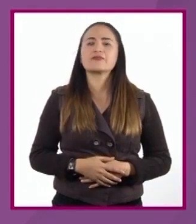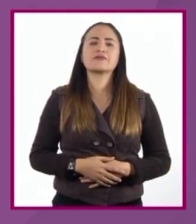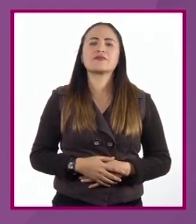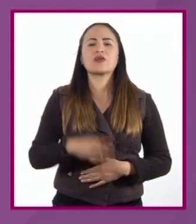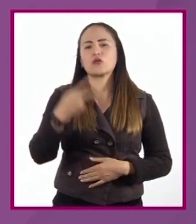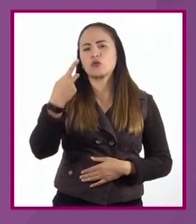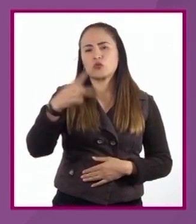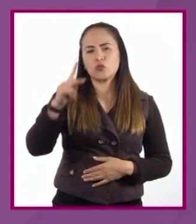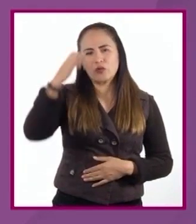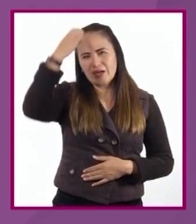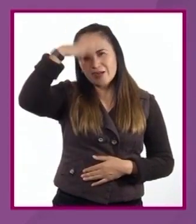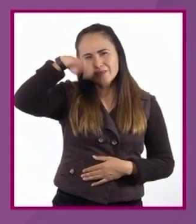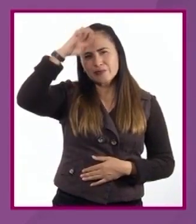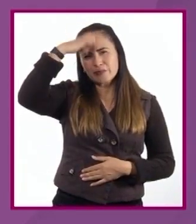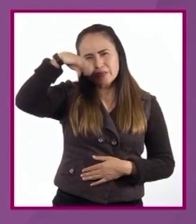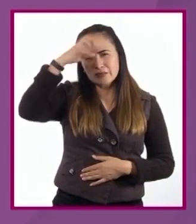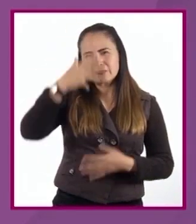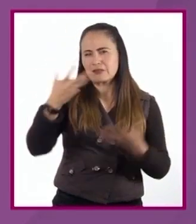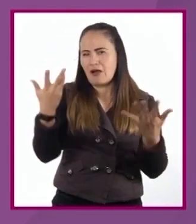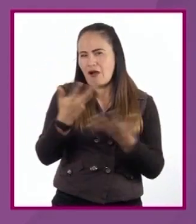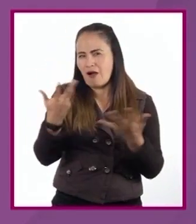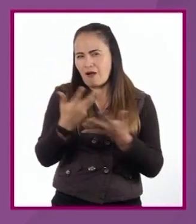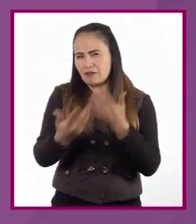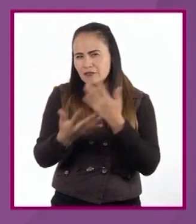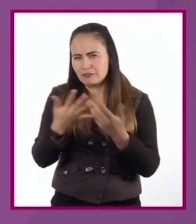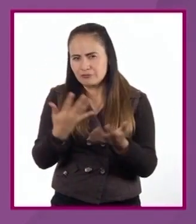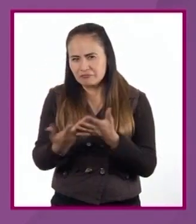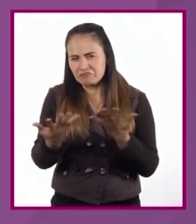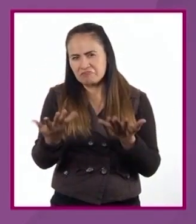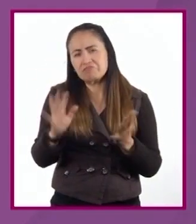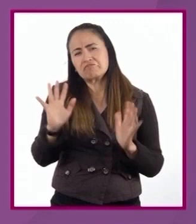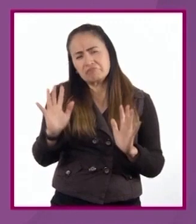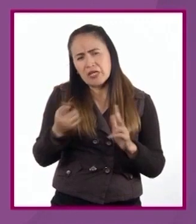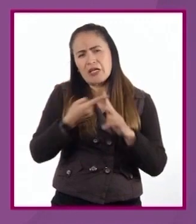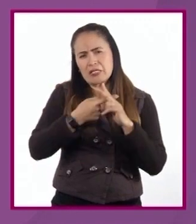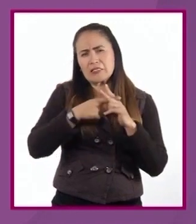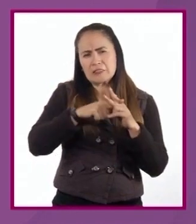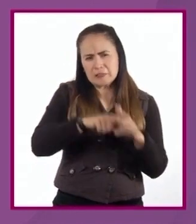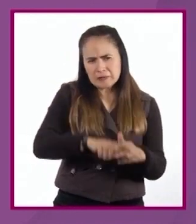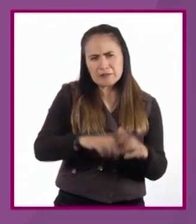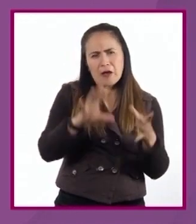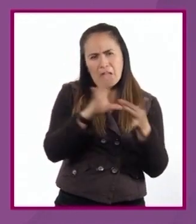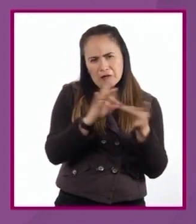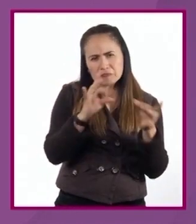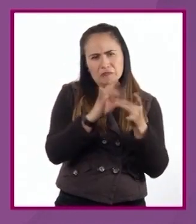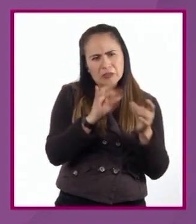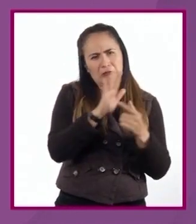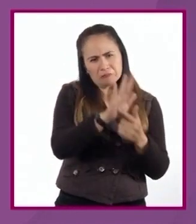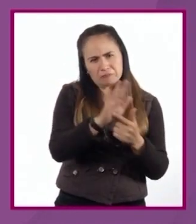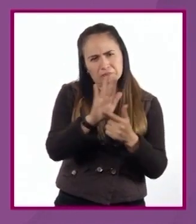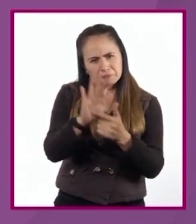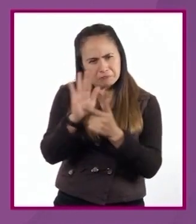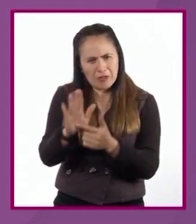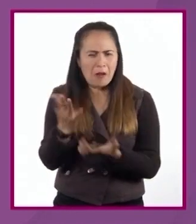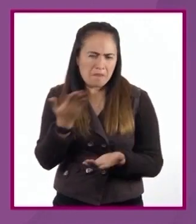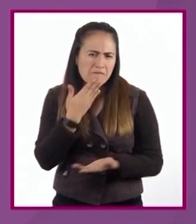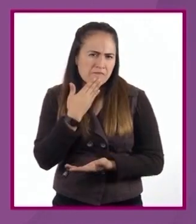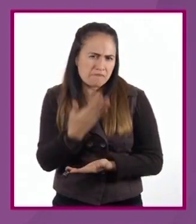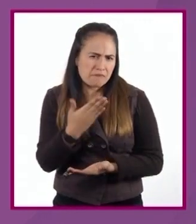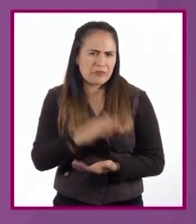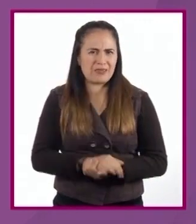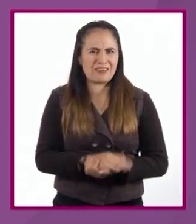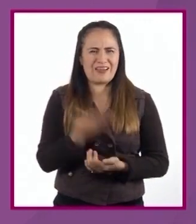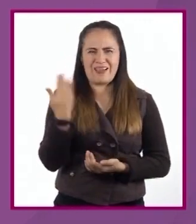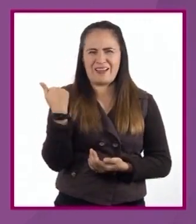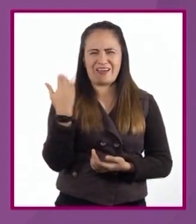a tu experiencia es como para dar entrada a los argumentos sólidos. Sí se vale, como lo vimos en